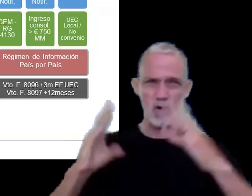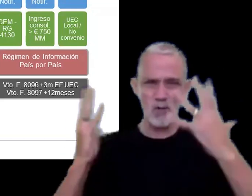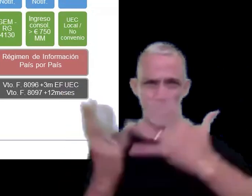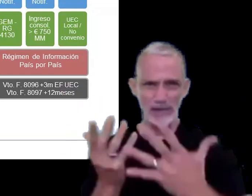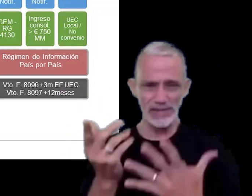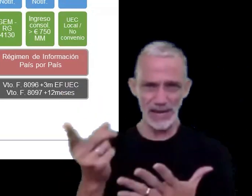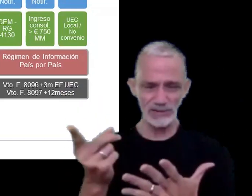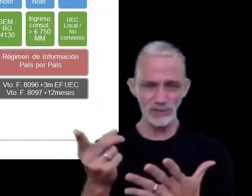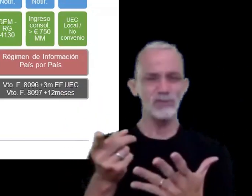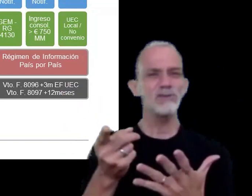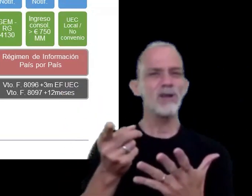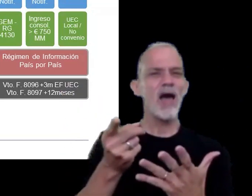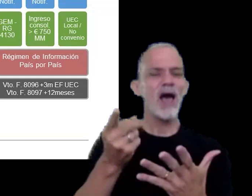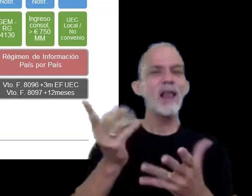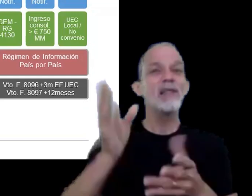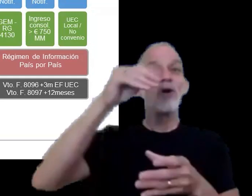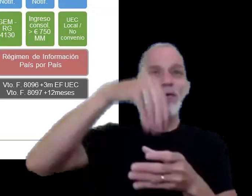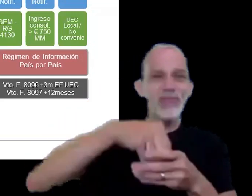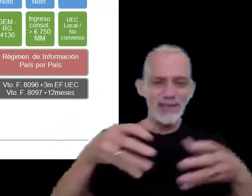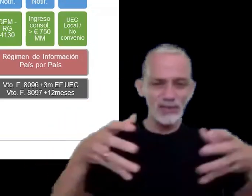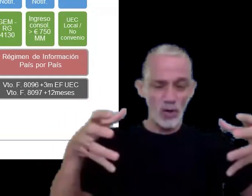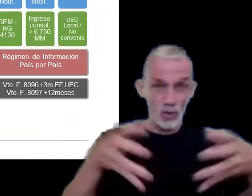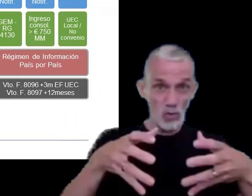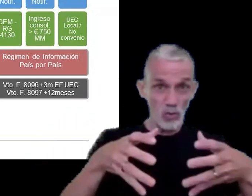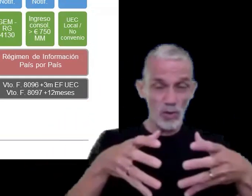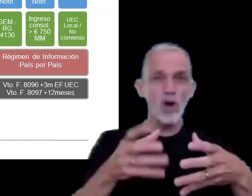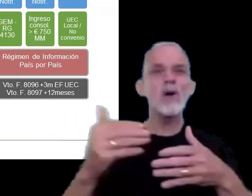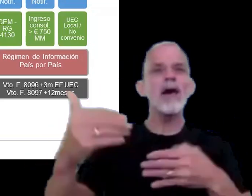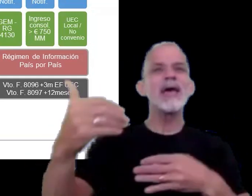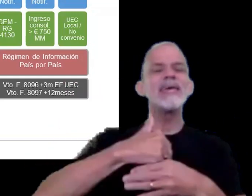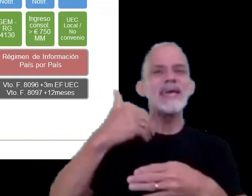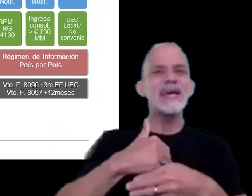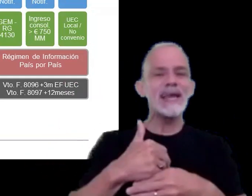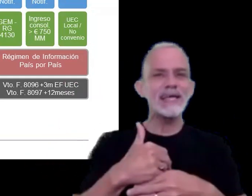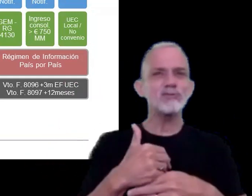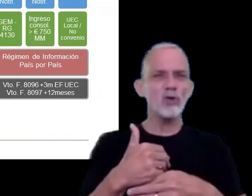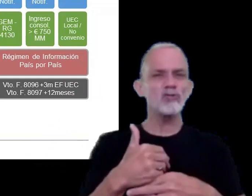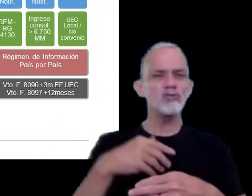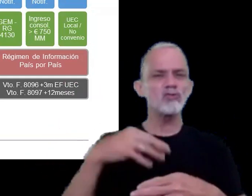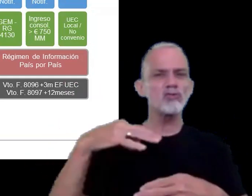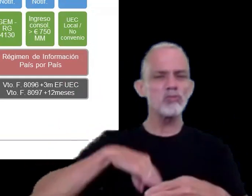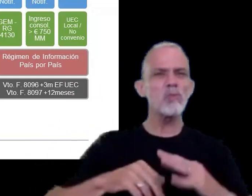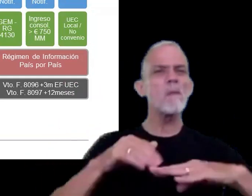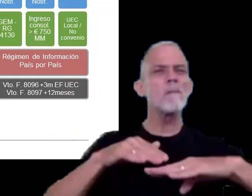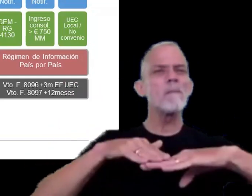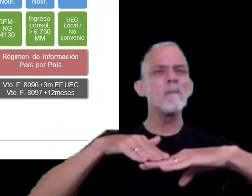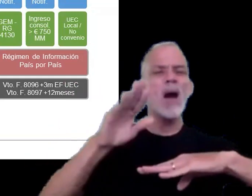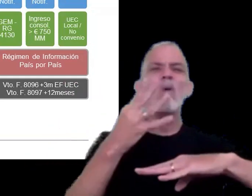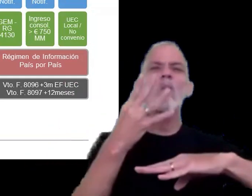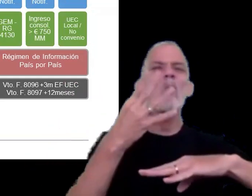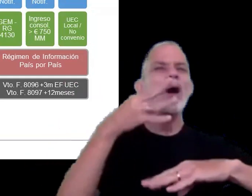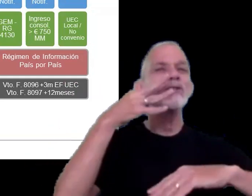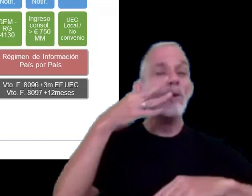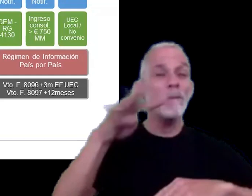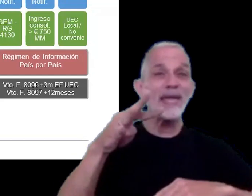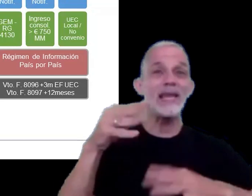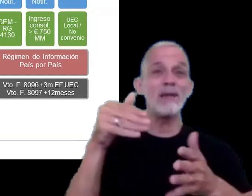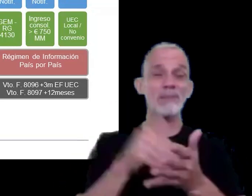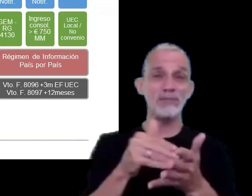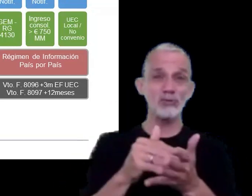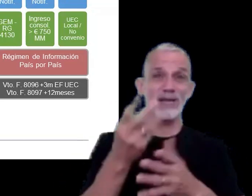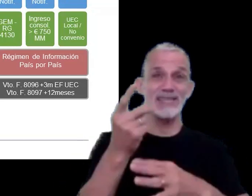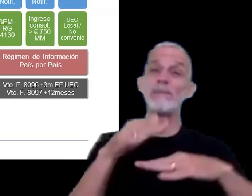y que son parte del grupo multinacional con ingresos consolidados superiores a los cuatro mil millones de pesos